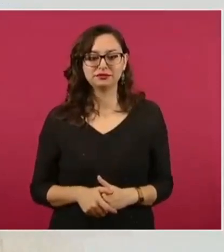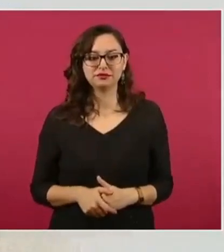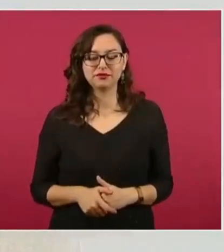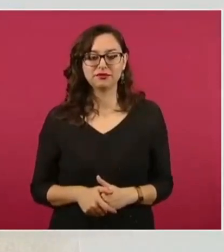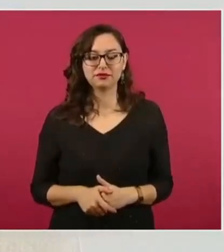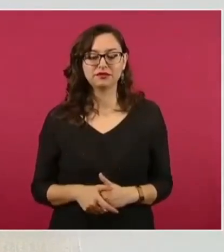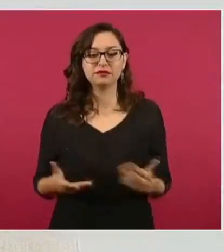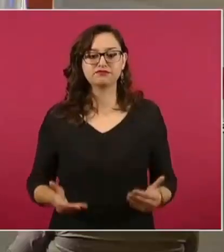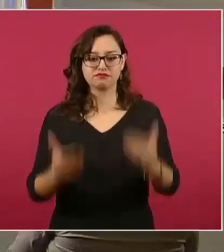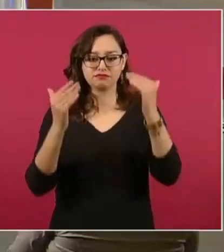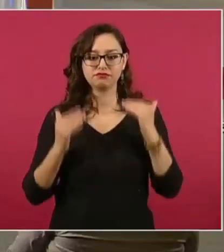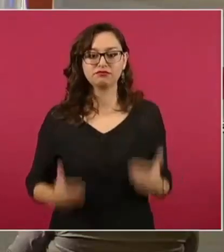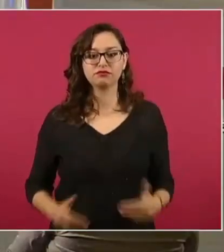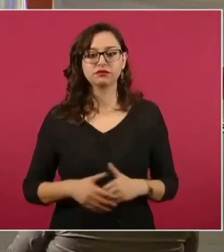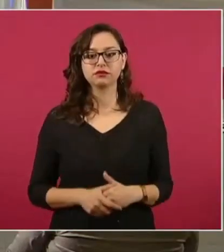Vamos con la siguiente.